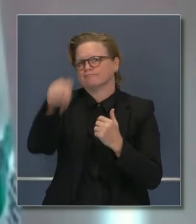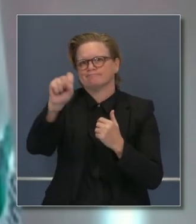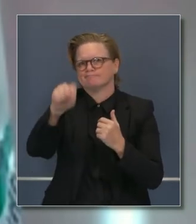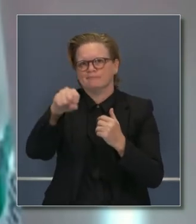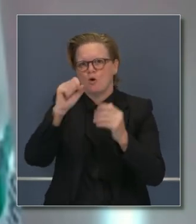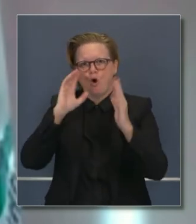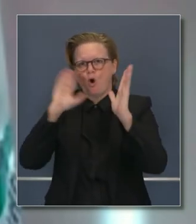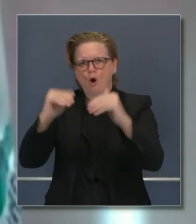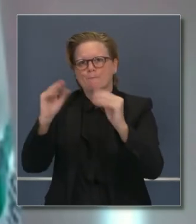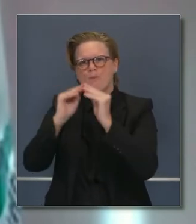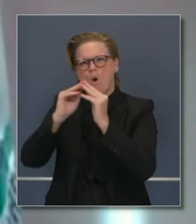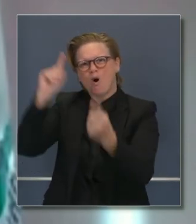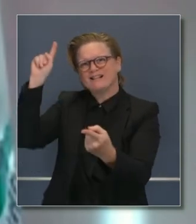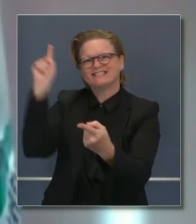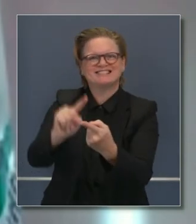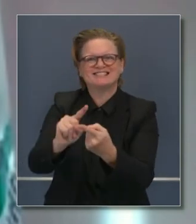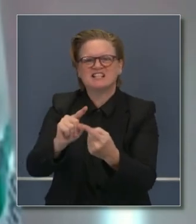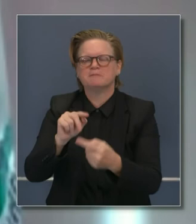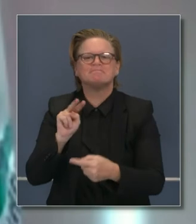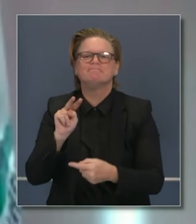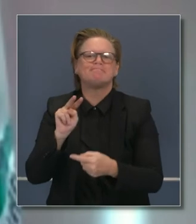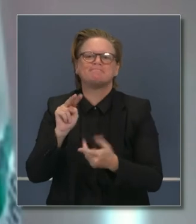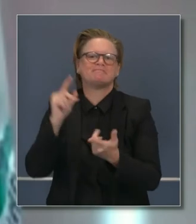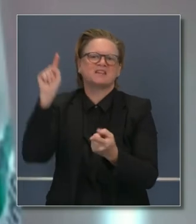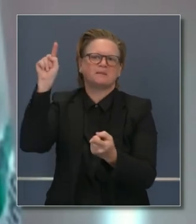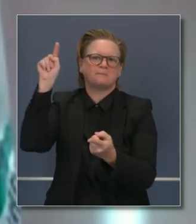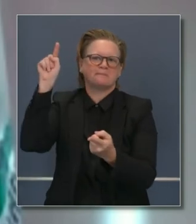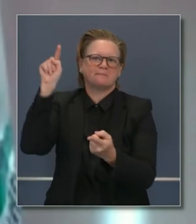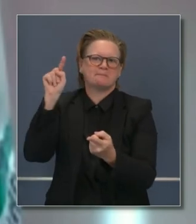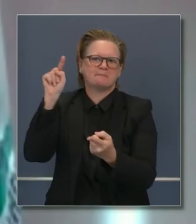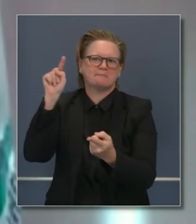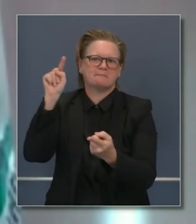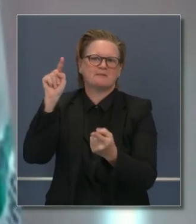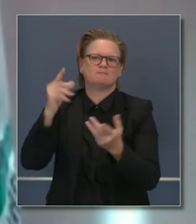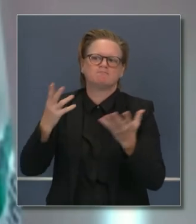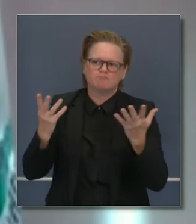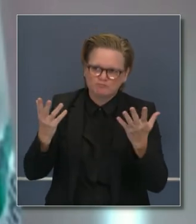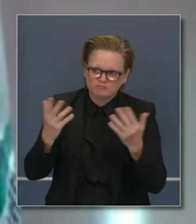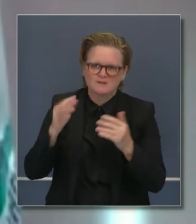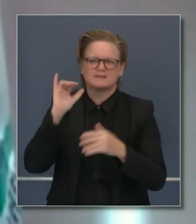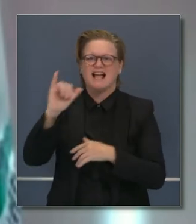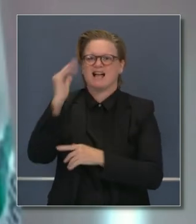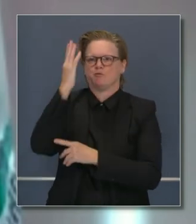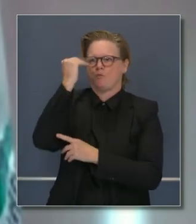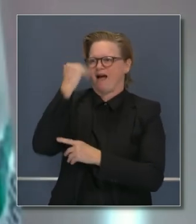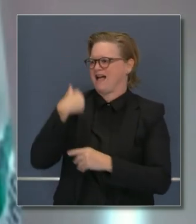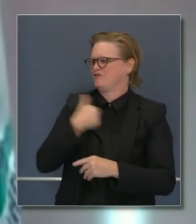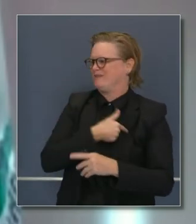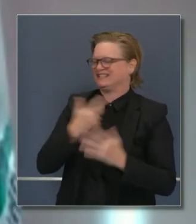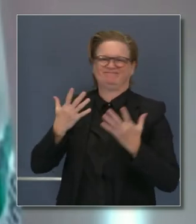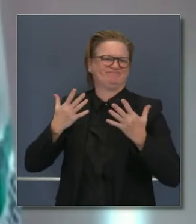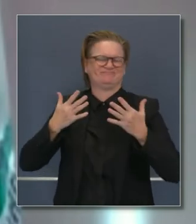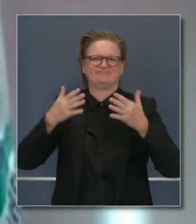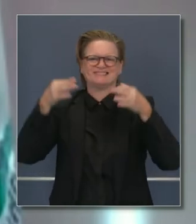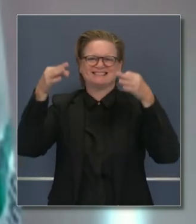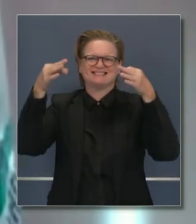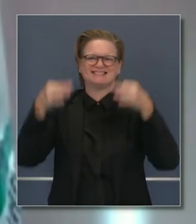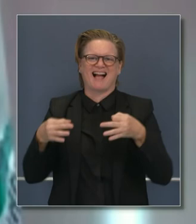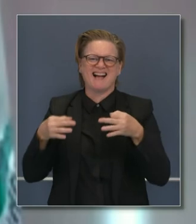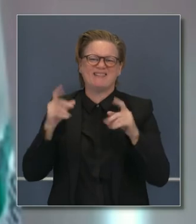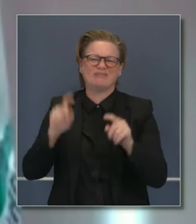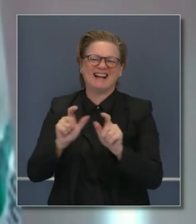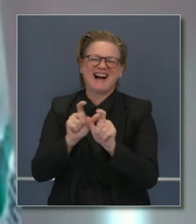más, pero no ha sido así. Y en parte, por eso, tenemos que estar seguros de tomar las acciones que